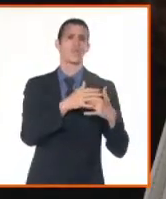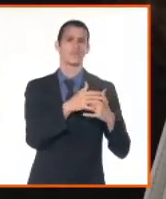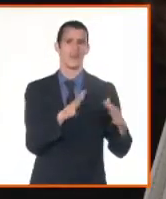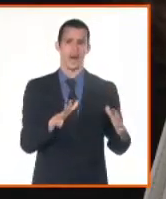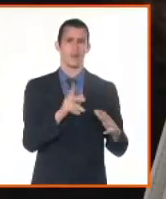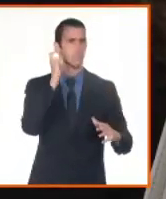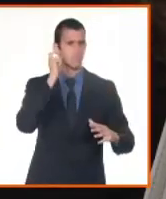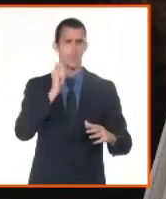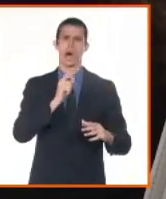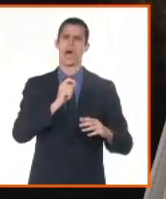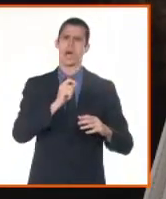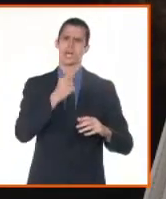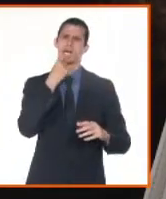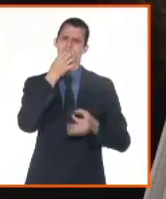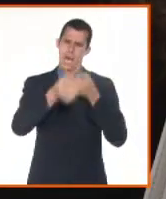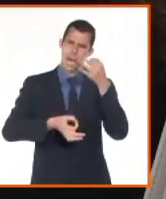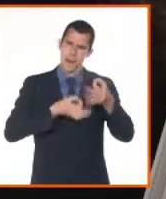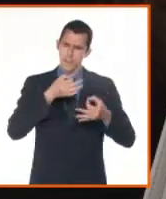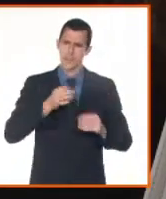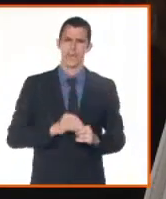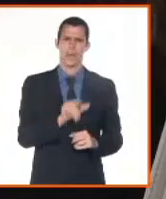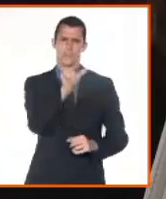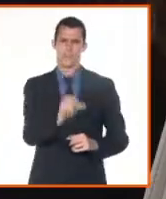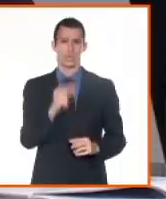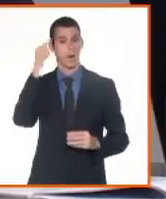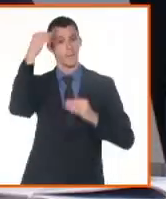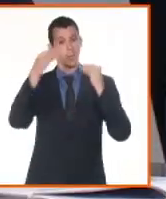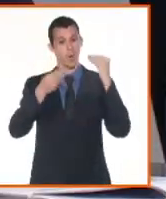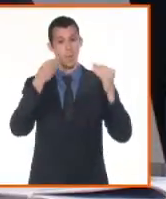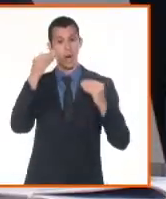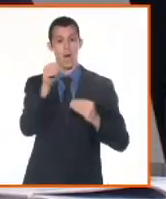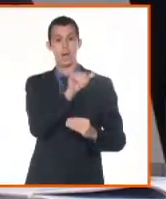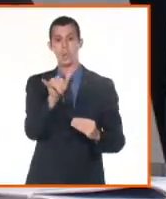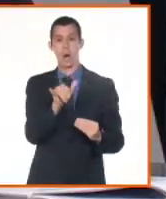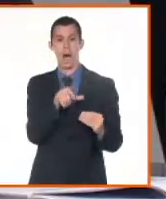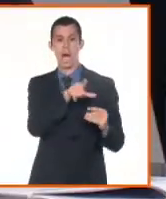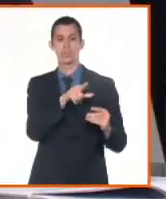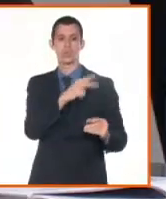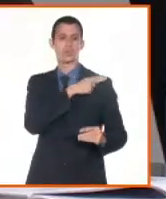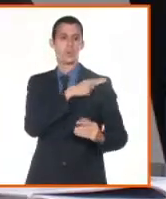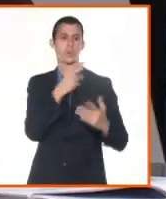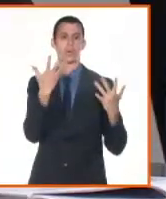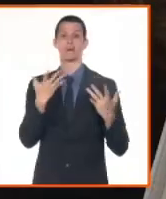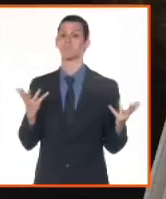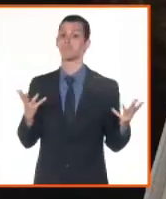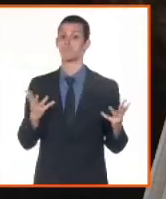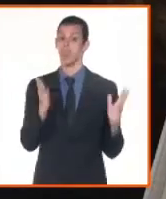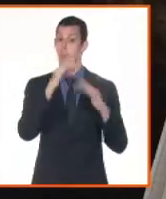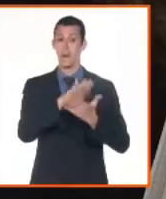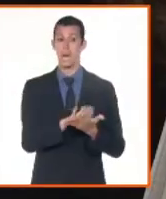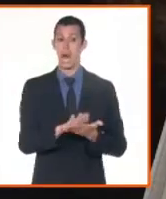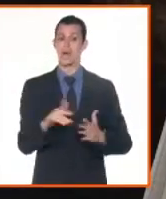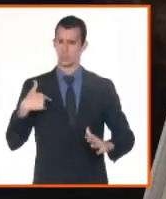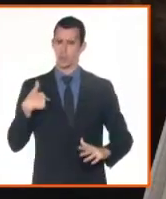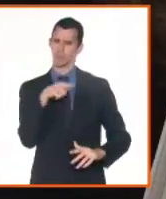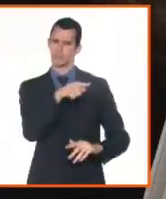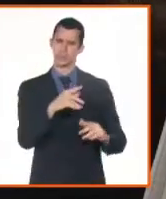partir de también la decisión de la compra-venta de vivienda. ¿Tiene un efecto hacia el registro? Es que